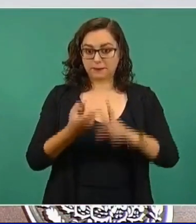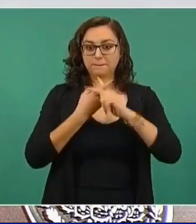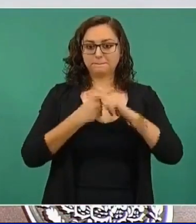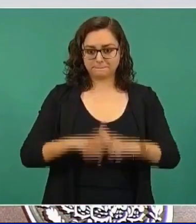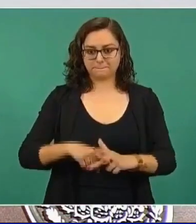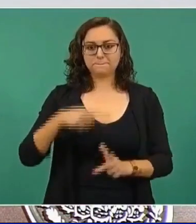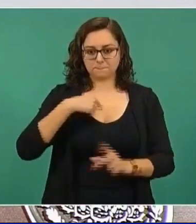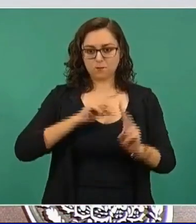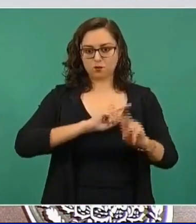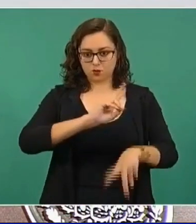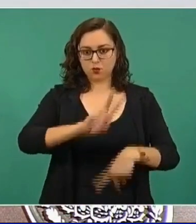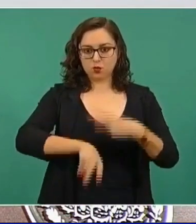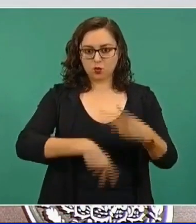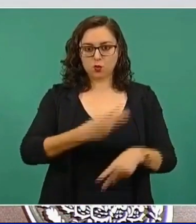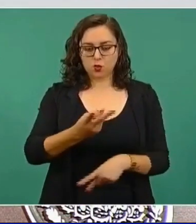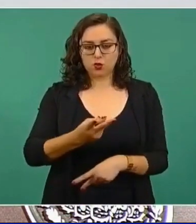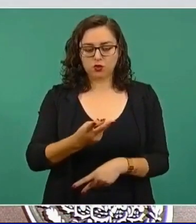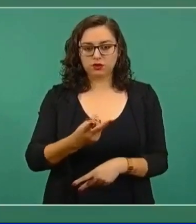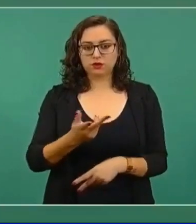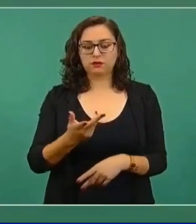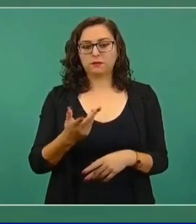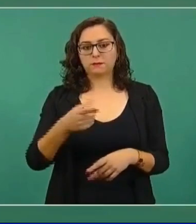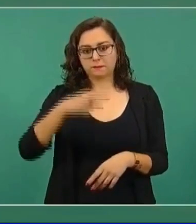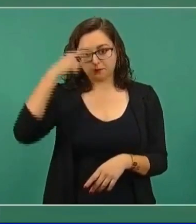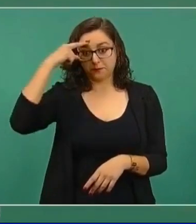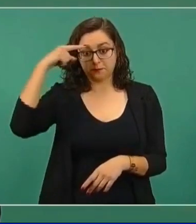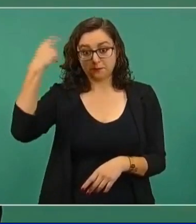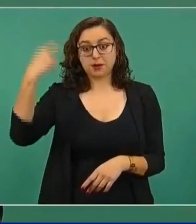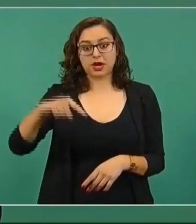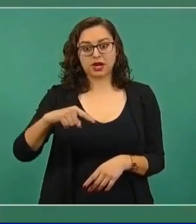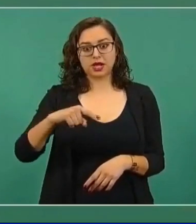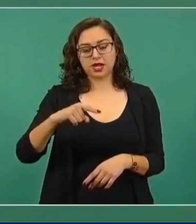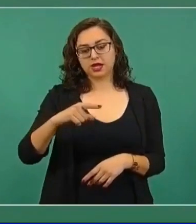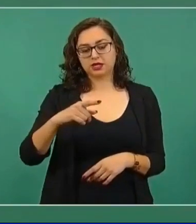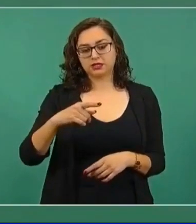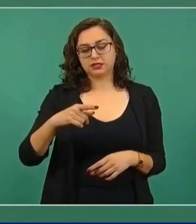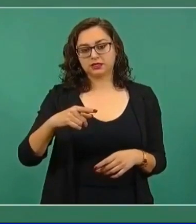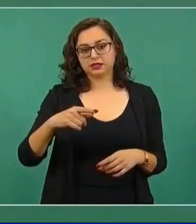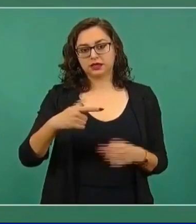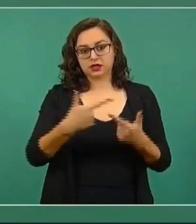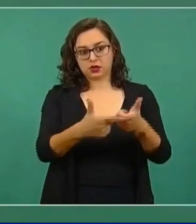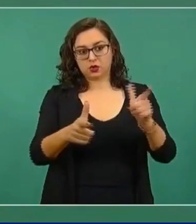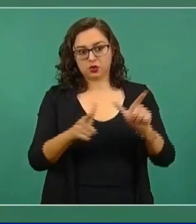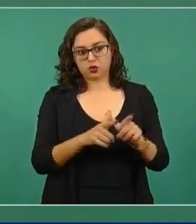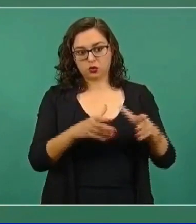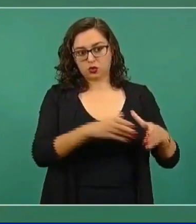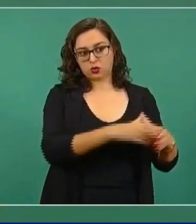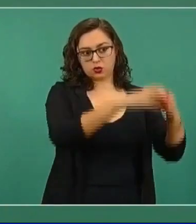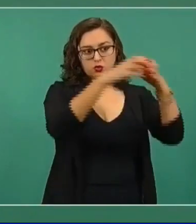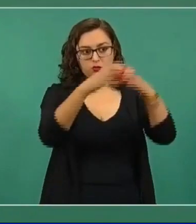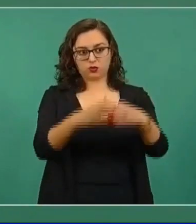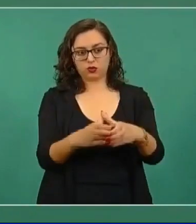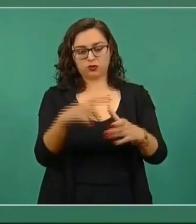recibo a toda la delegación,